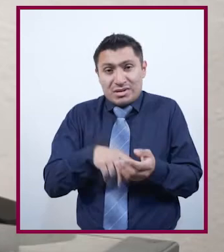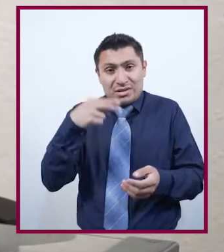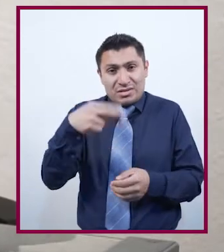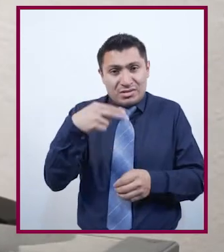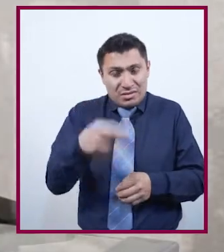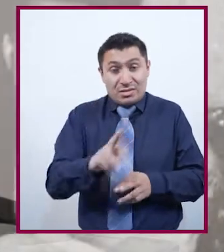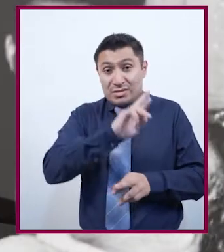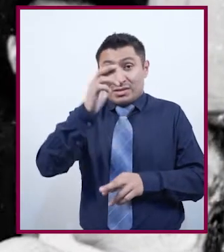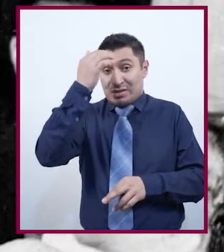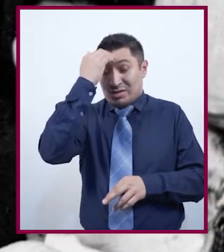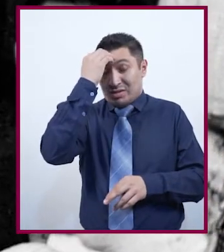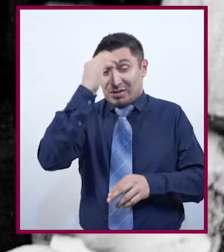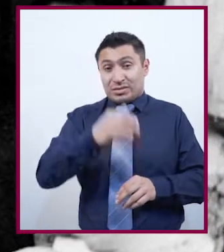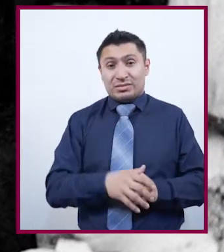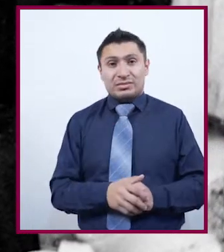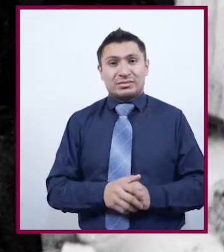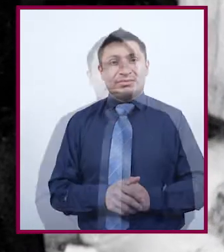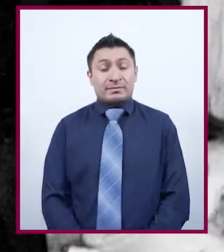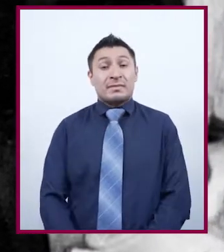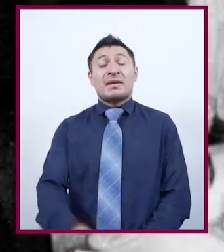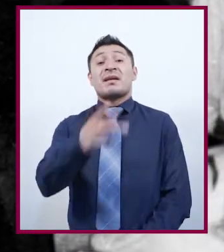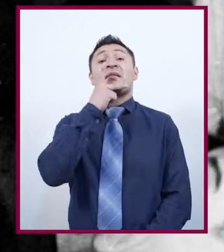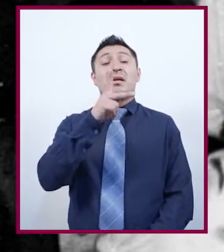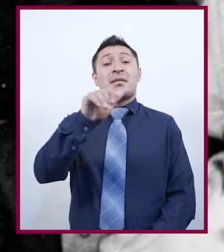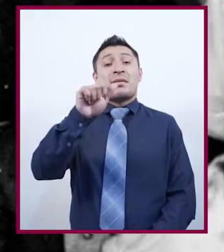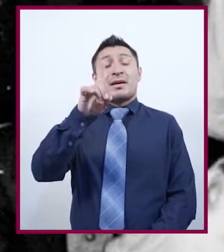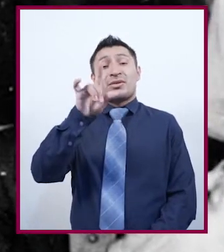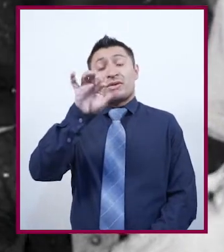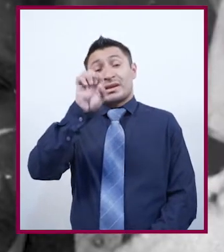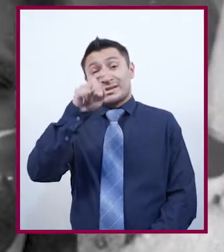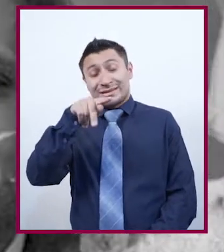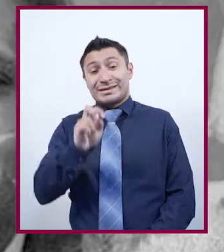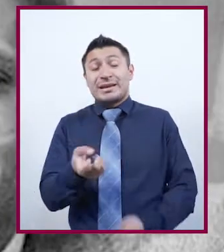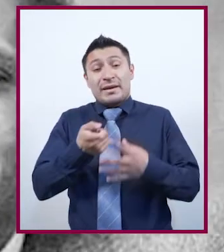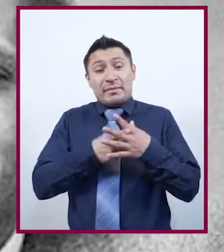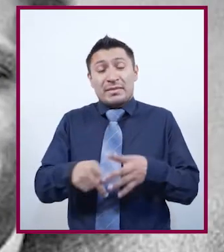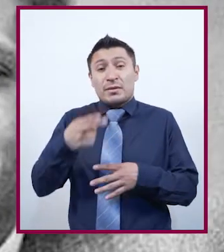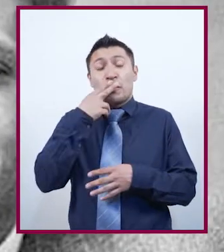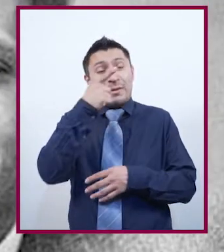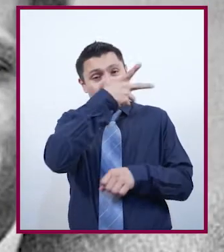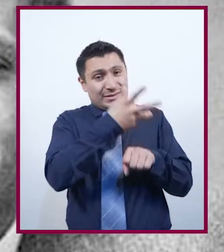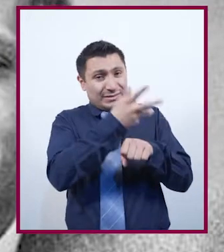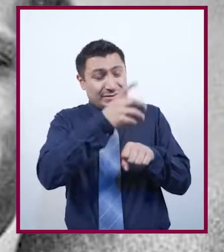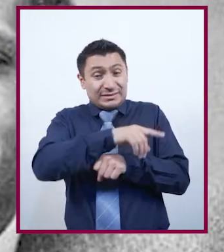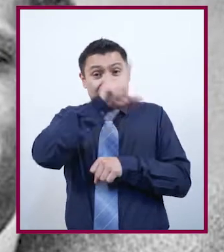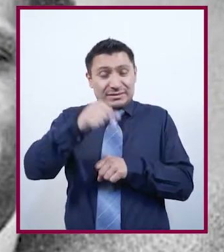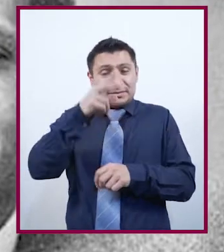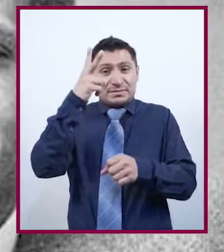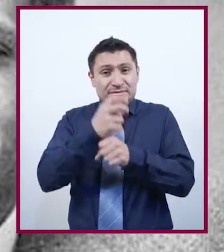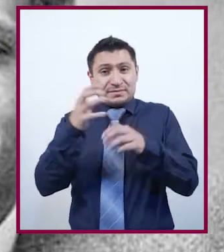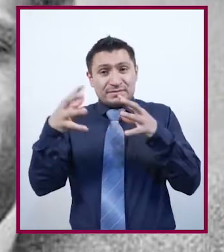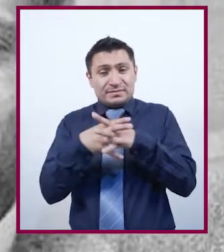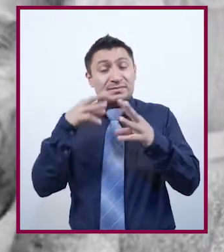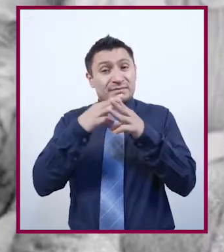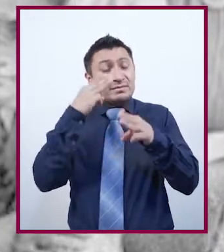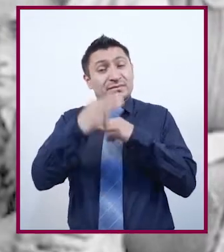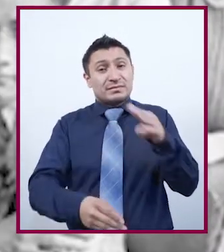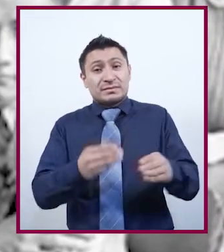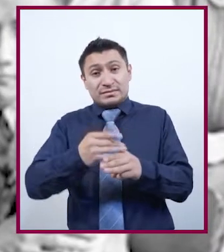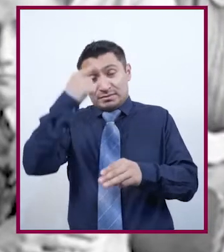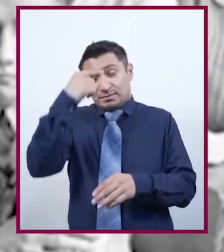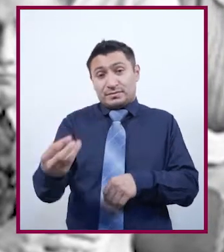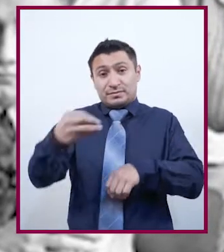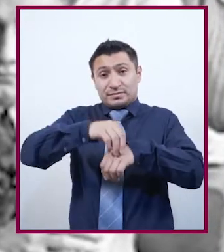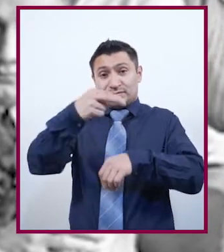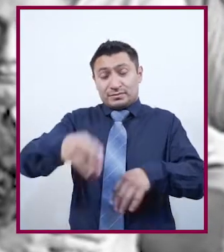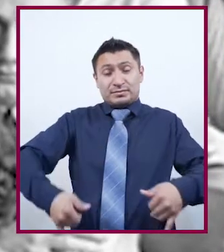nombra y se les reconoce? La palabra adolescente se comienza a utilizar en Estados Unidos después de la Segunda Guerra Mundial para nombrar a